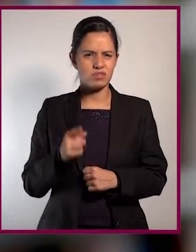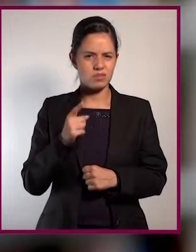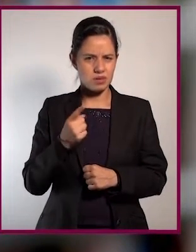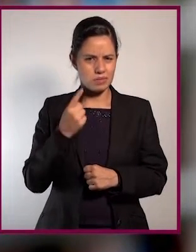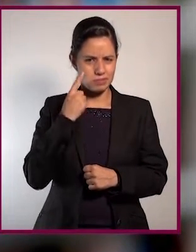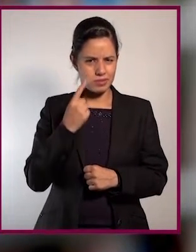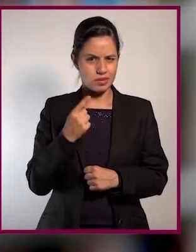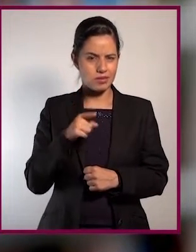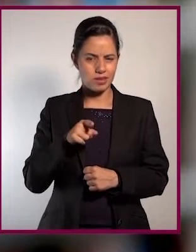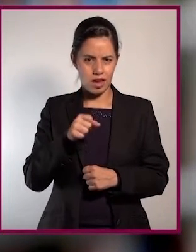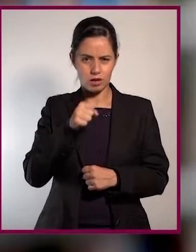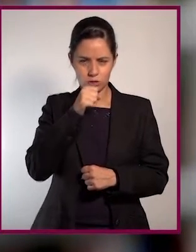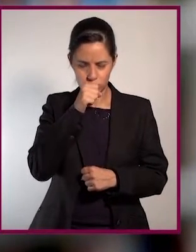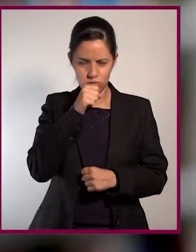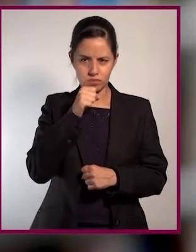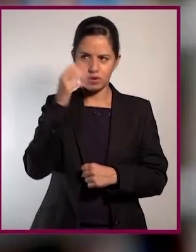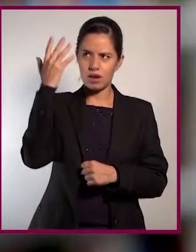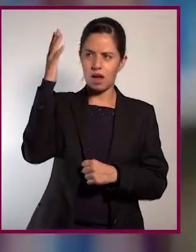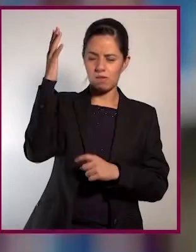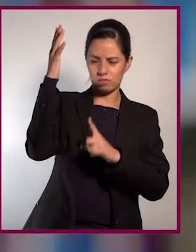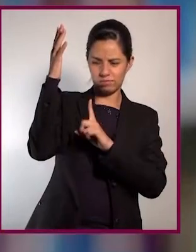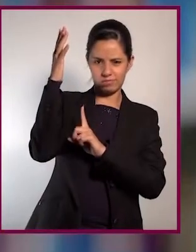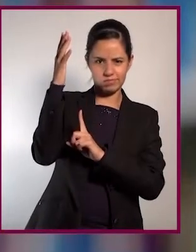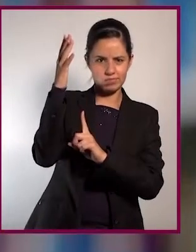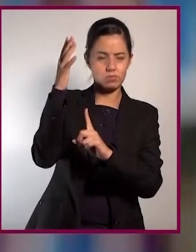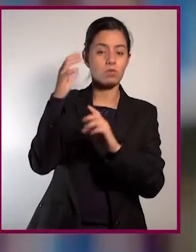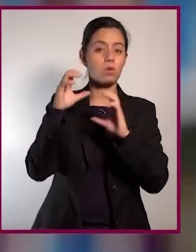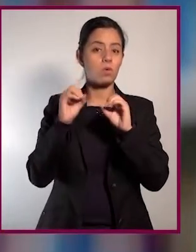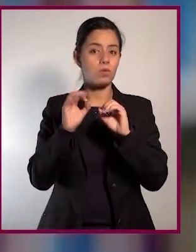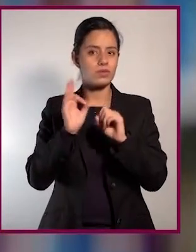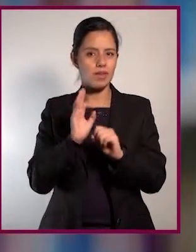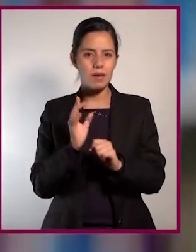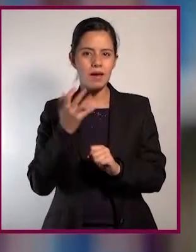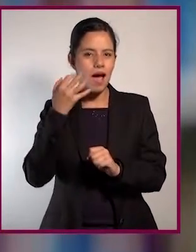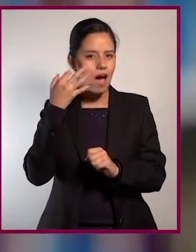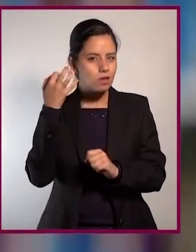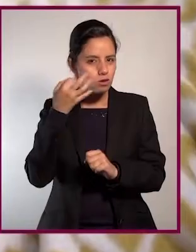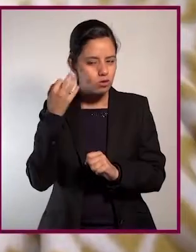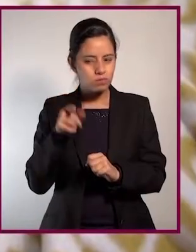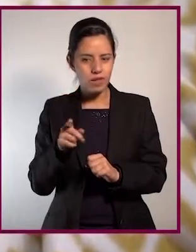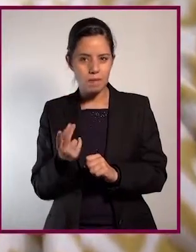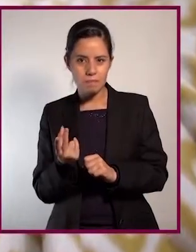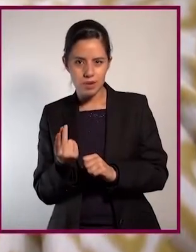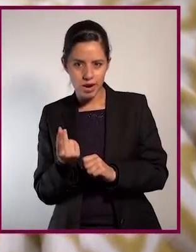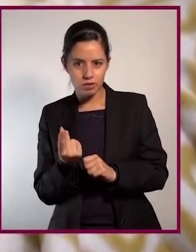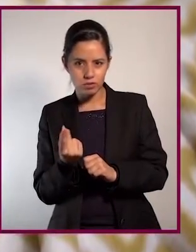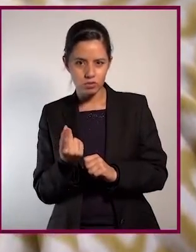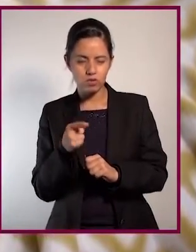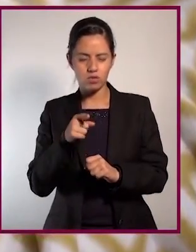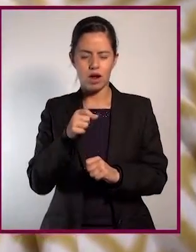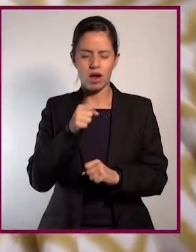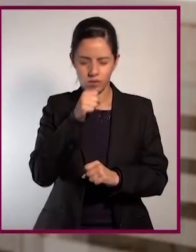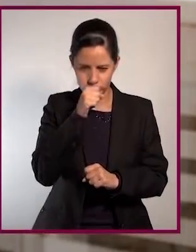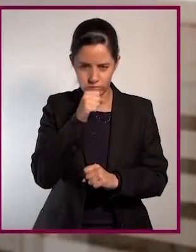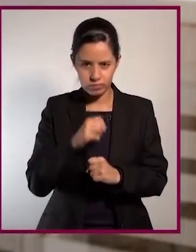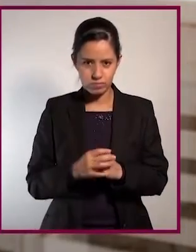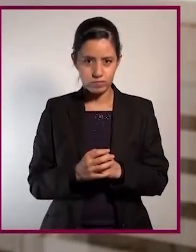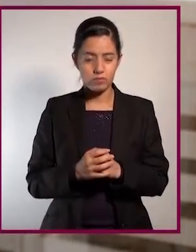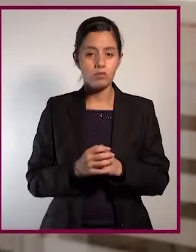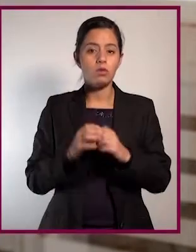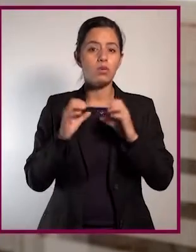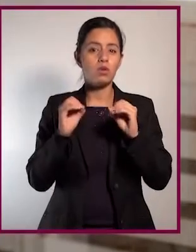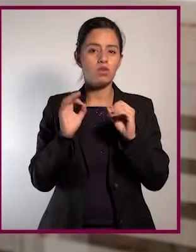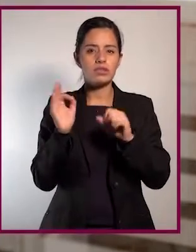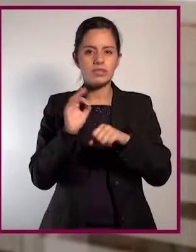¿Te ha pasado que estornudas cuando pasas bajo un árbol o tal vez en la presencia de una mascota como un gato o un perro? O tal vez